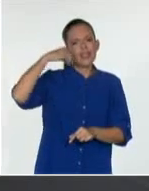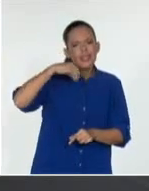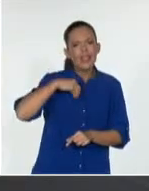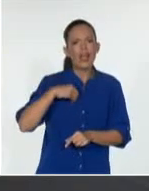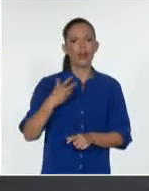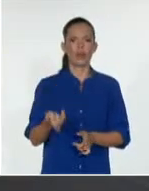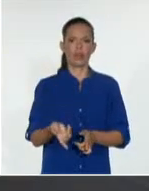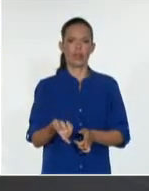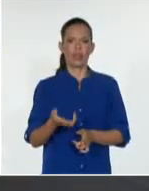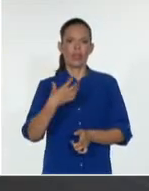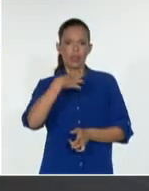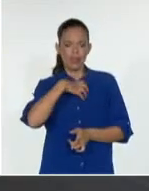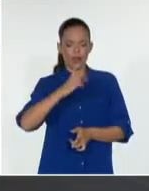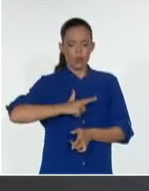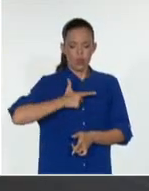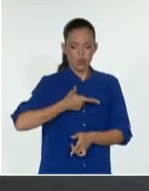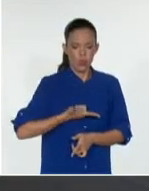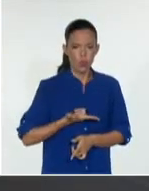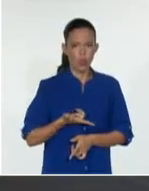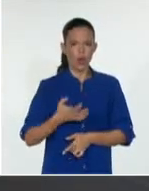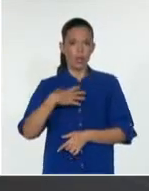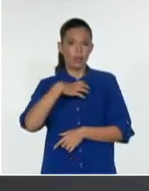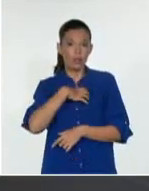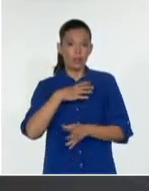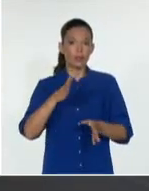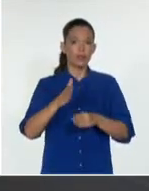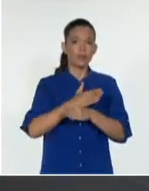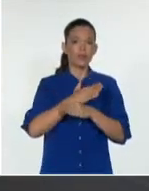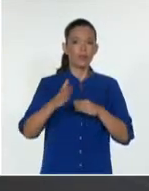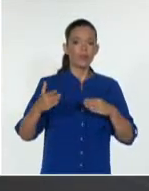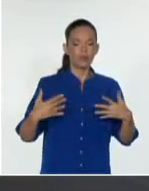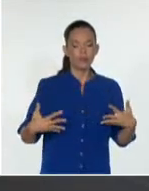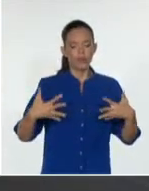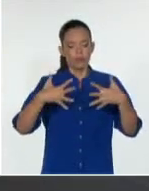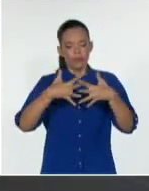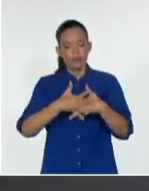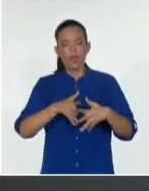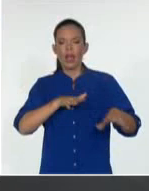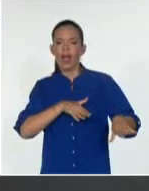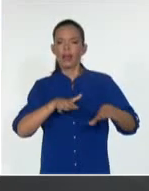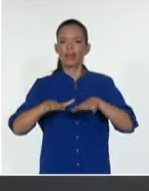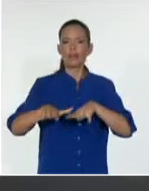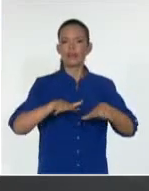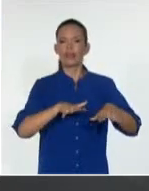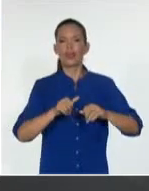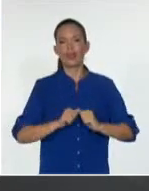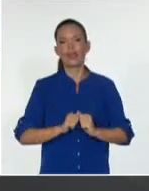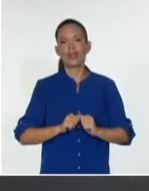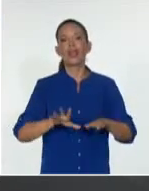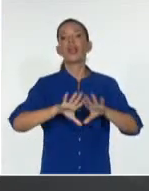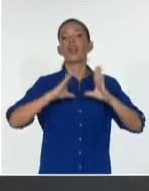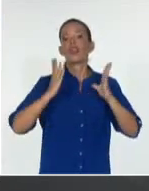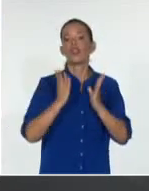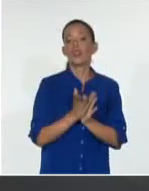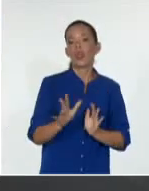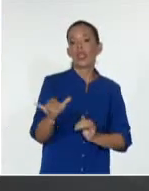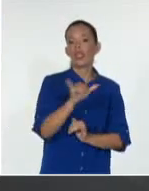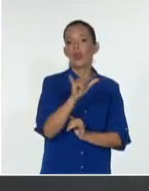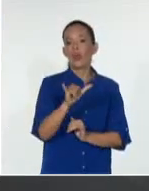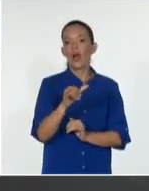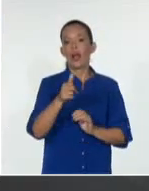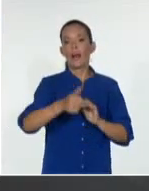liderar procesos tan complejos y variados, va de la mano de acciones. O cuántas reformas ha puesto Petro en manos del Congreso.